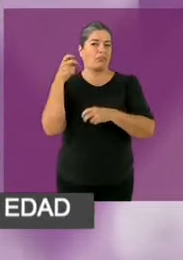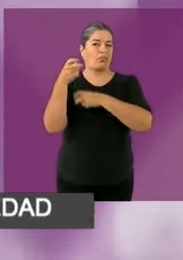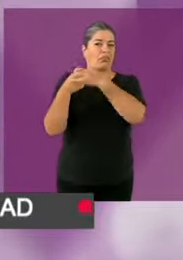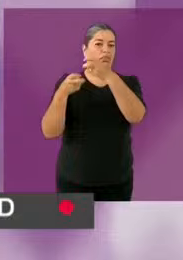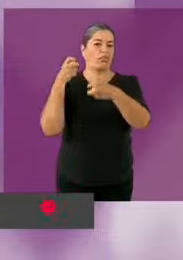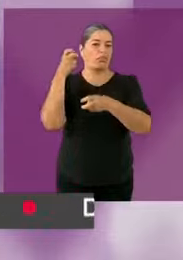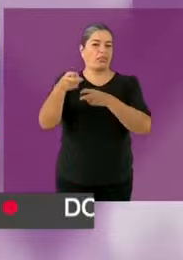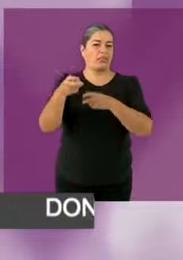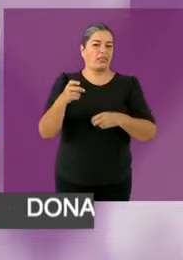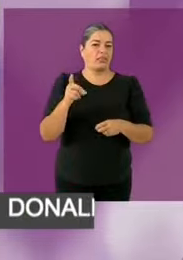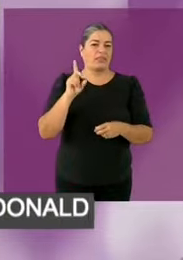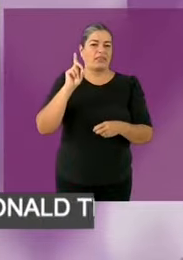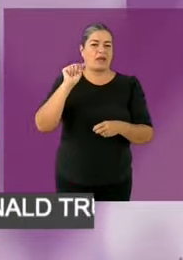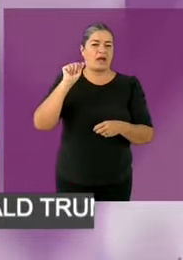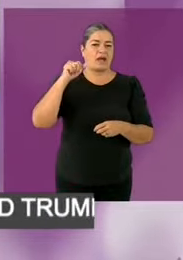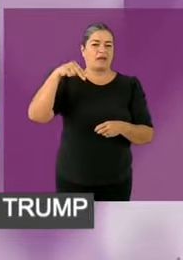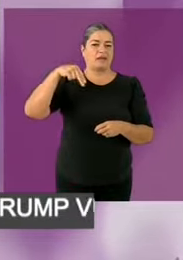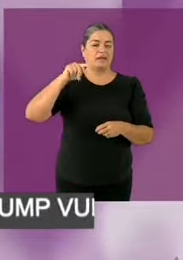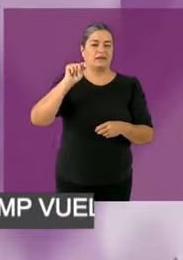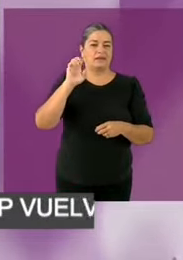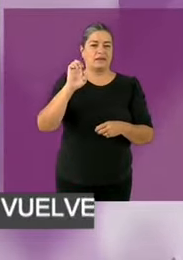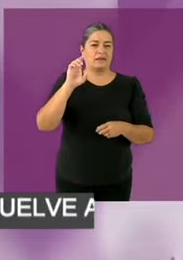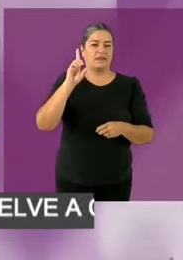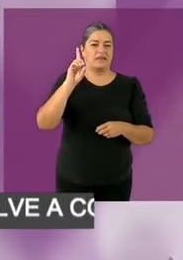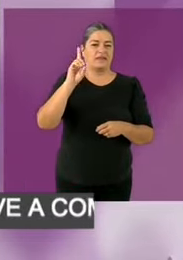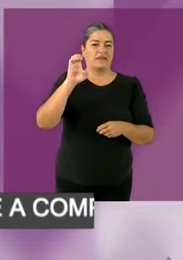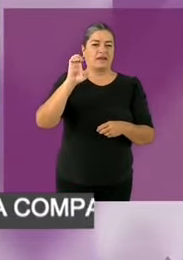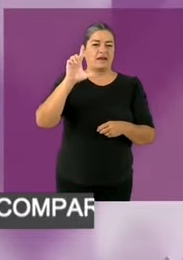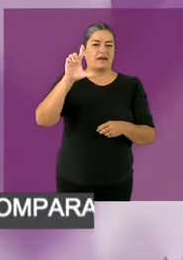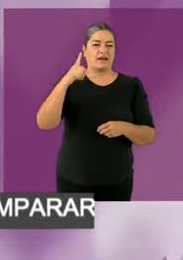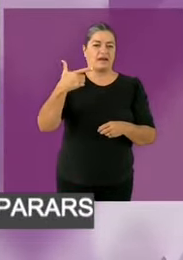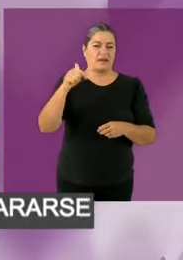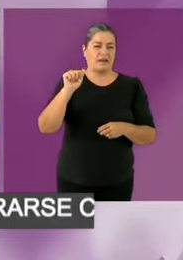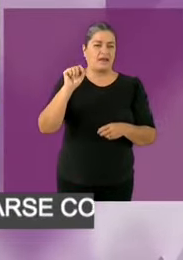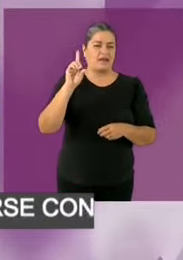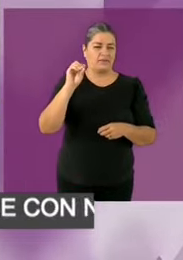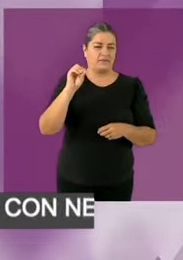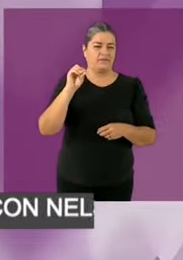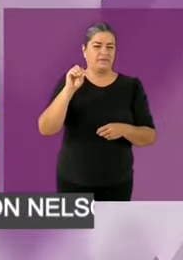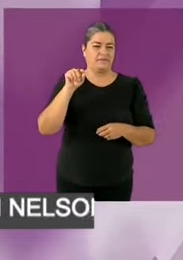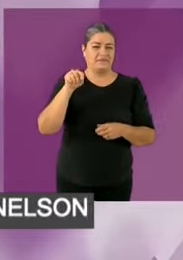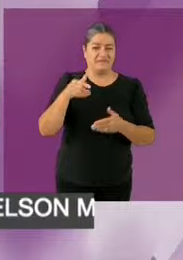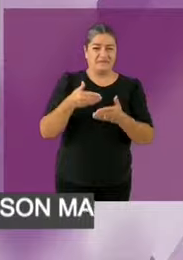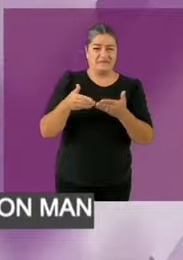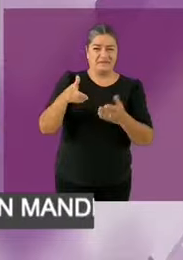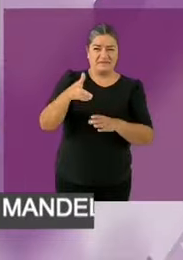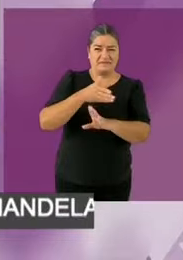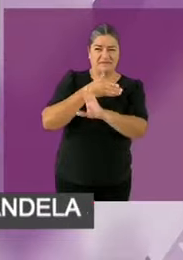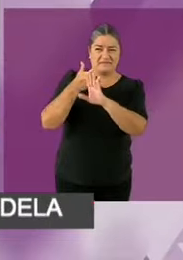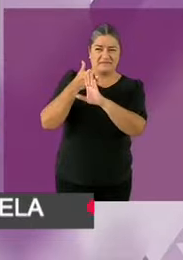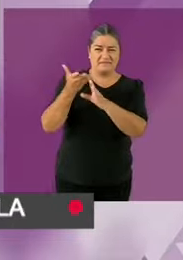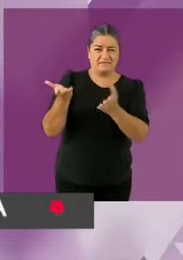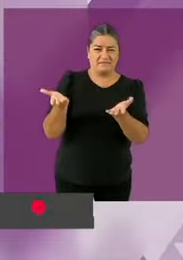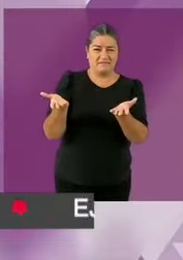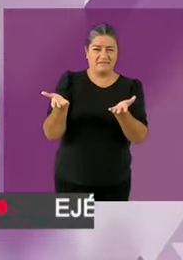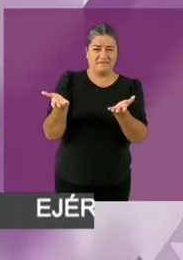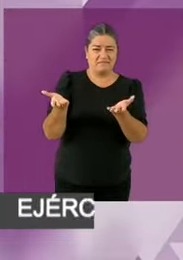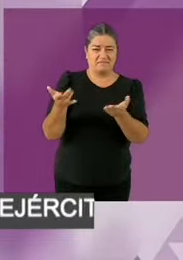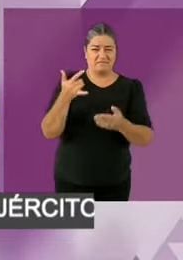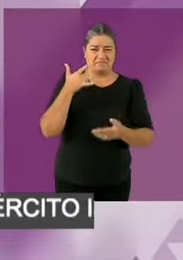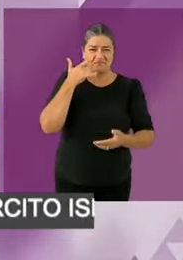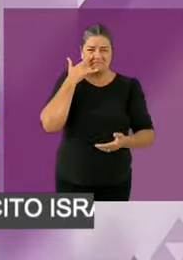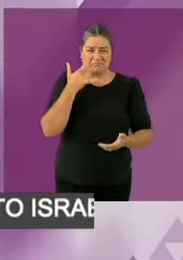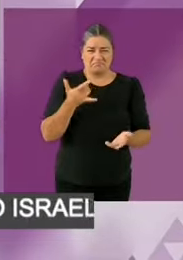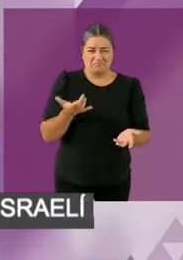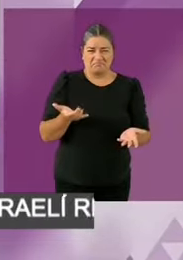personas. Cuando hablamos de lo viejo y lo nuevo, no descalificamos a las personas por su edad. Por eso me extraña el ataque contra Dante. Dante